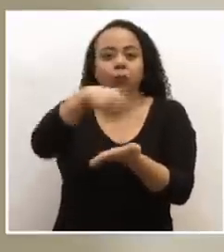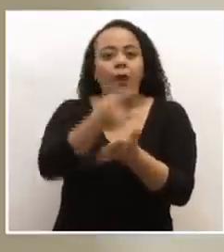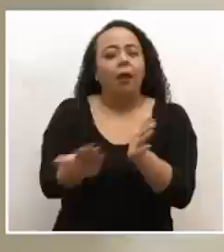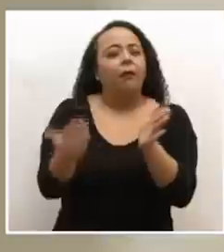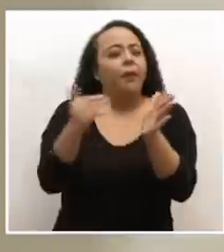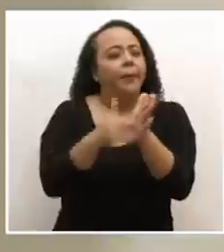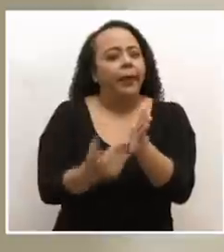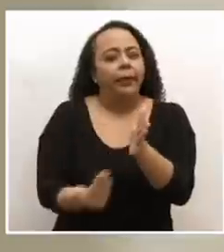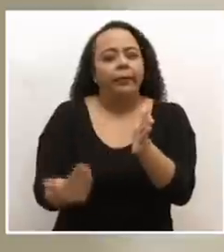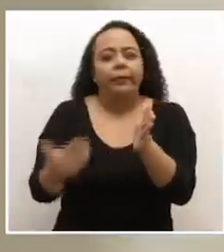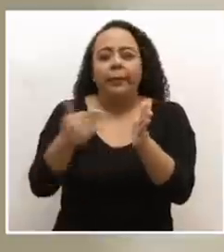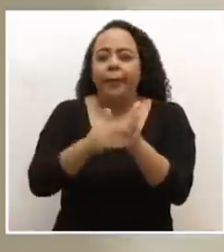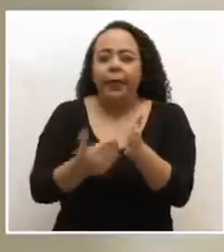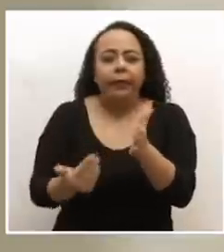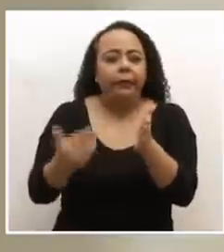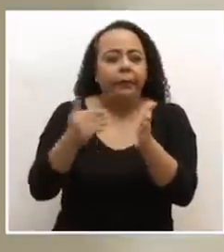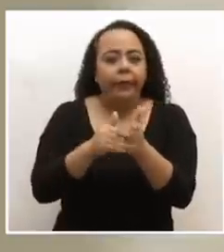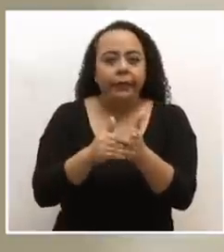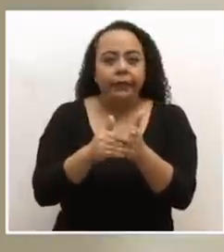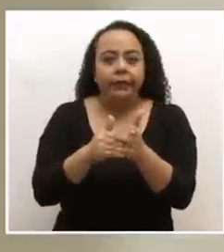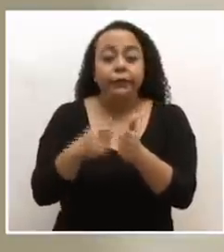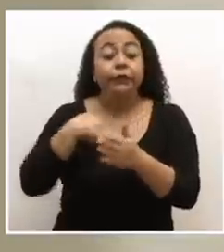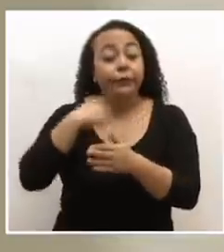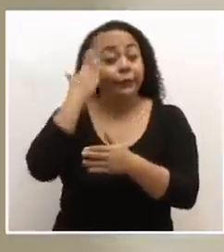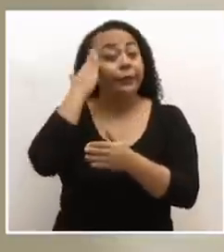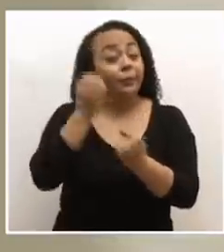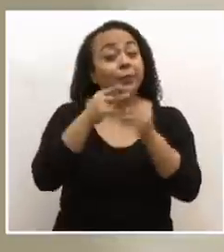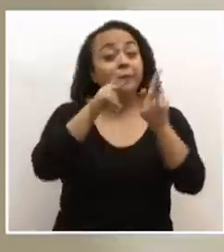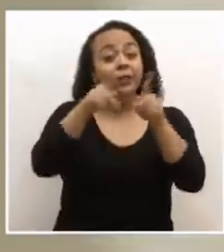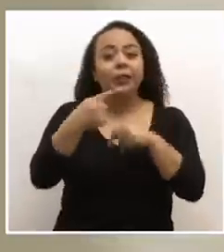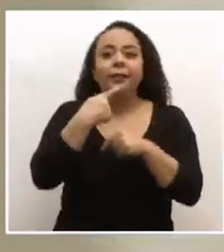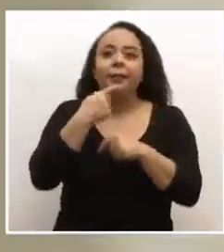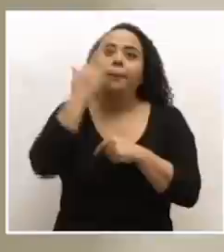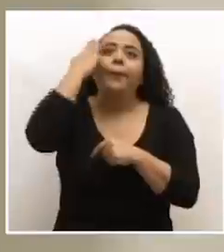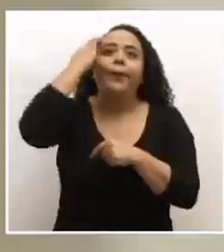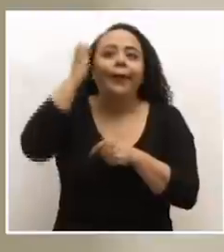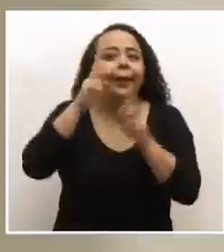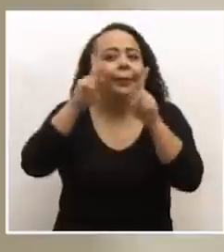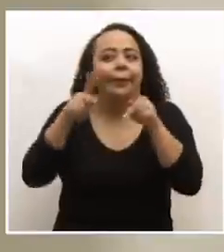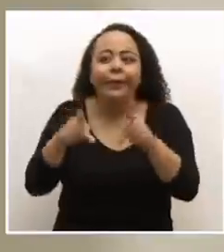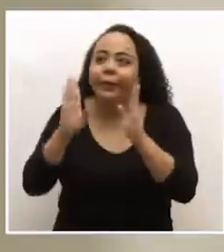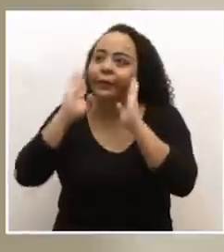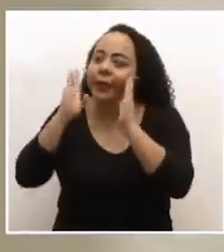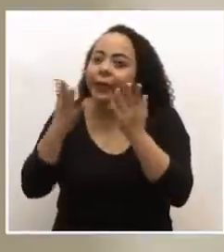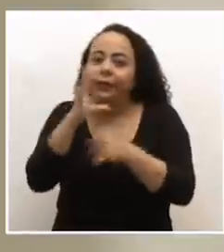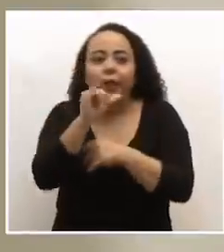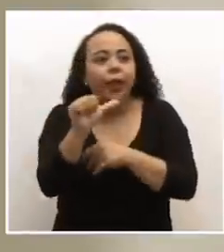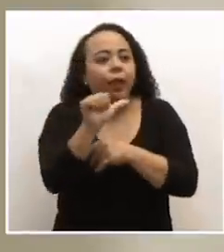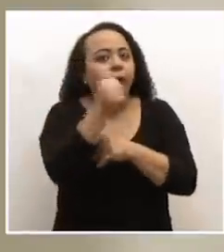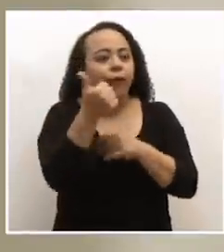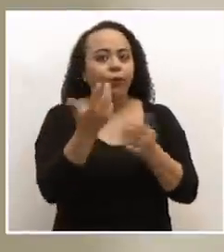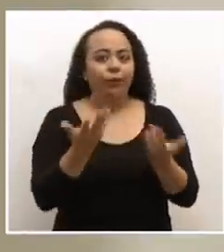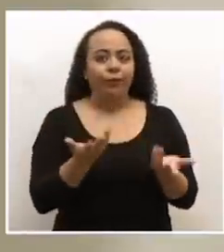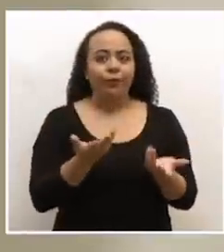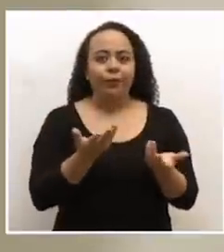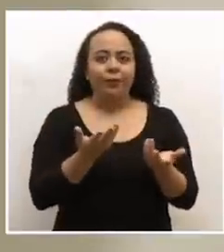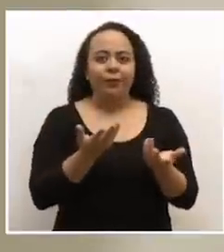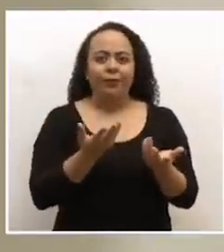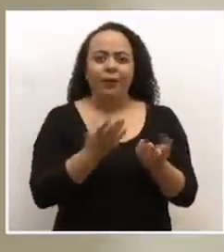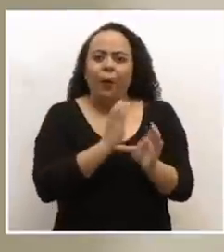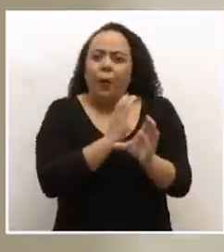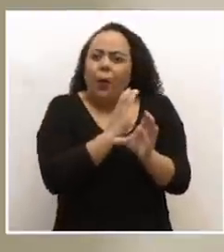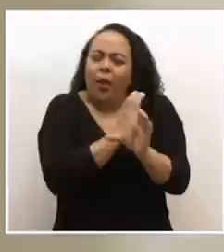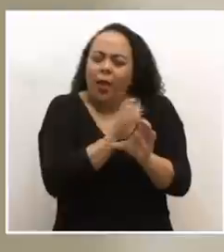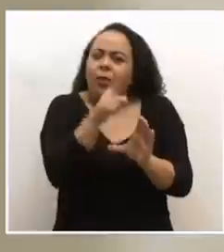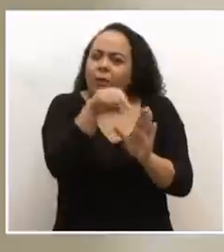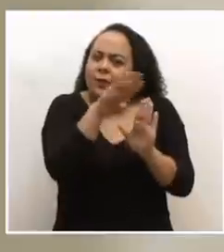una y otra vez, y yo sé que hay mucha gente que dice pero ¿por qué es que hay gente que no hace caso y otra gente que está justamente resguardando